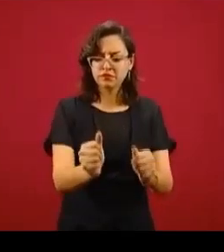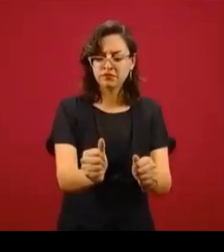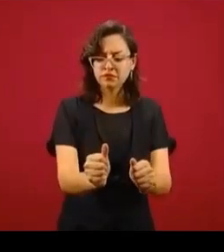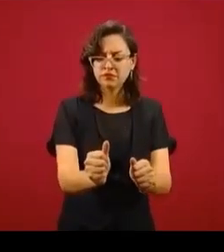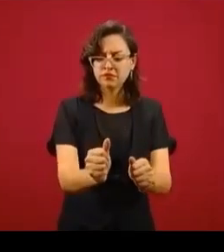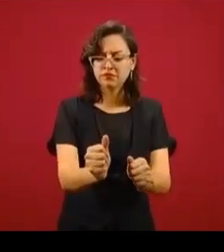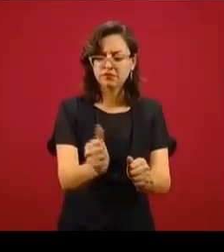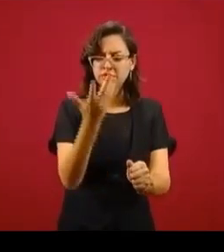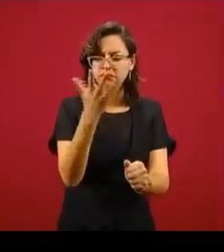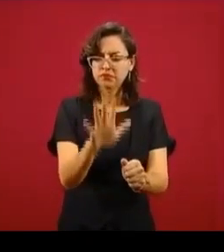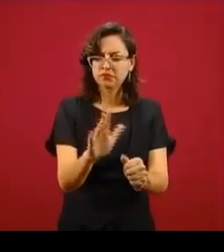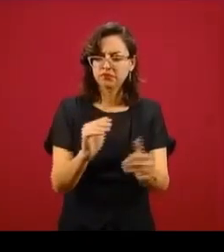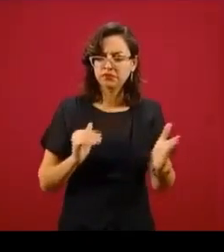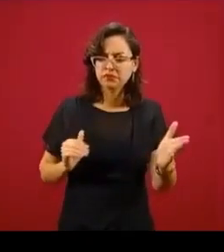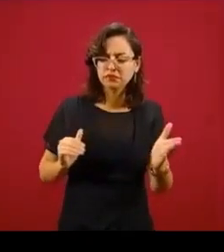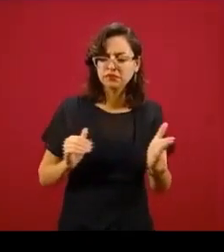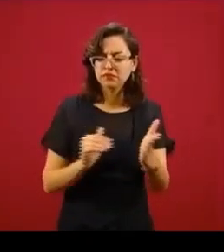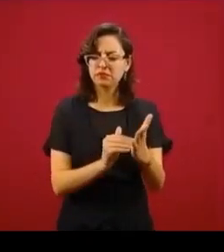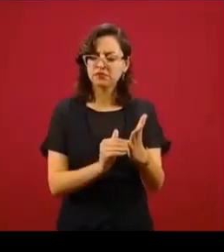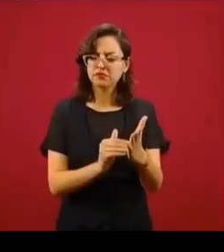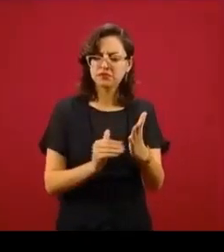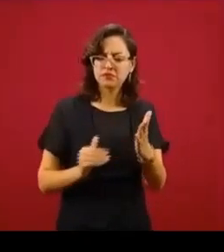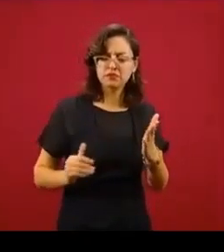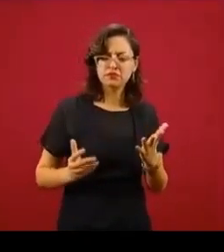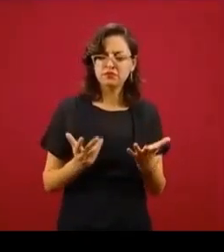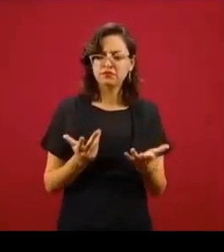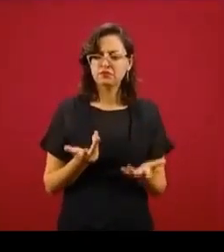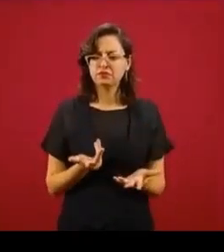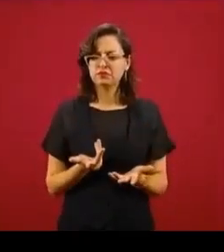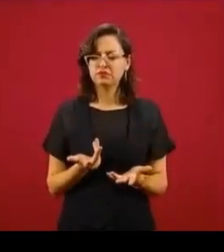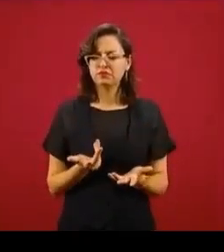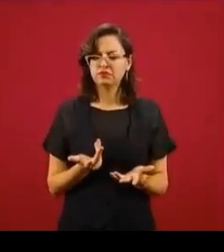en esa partida.